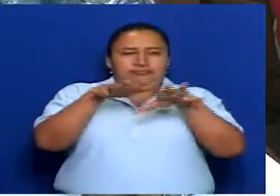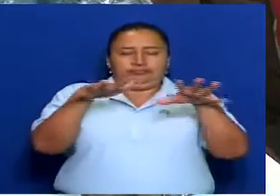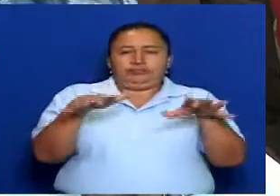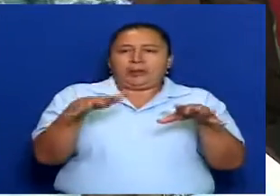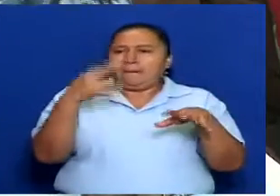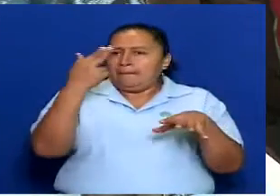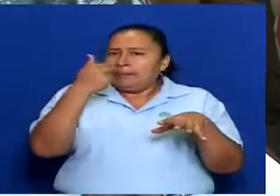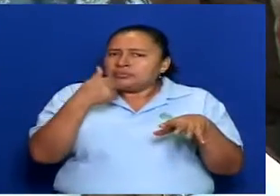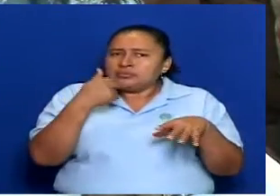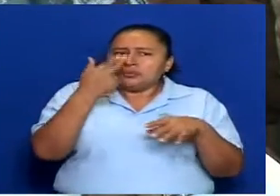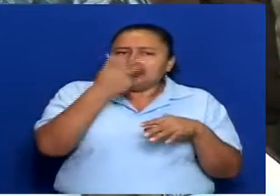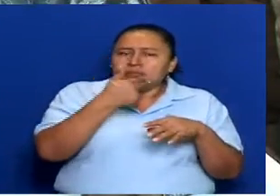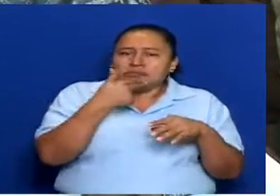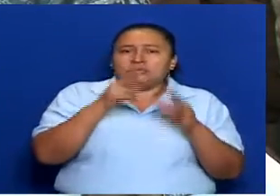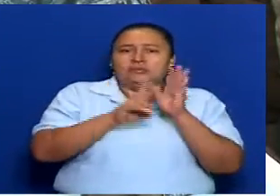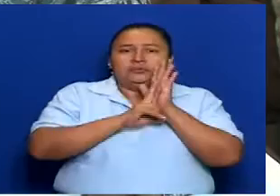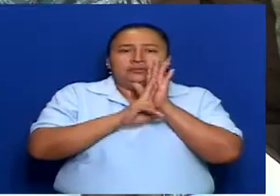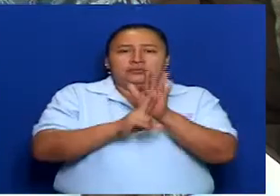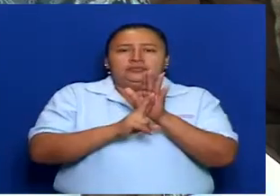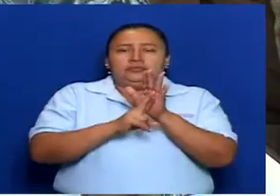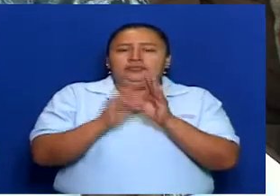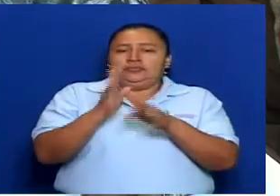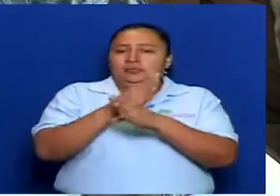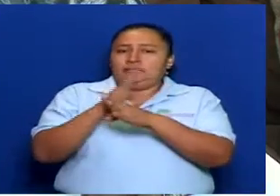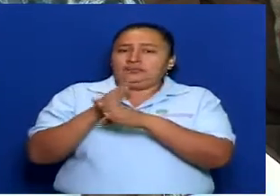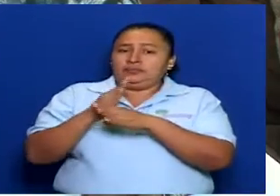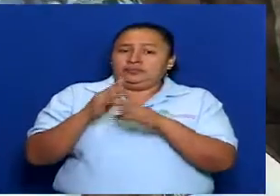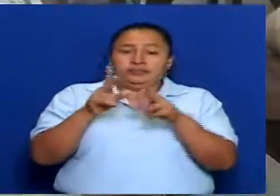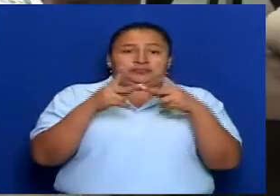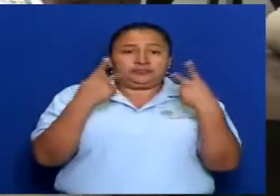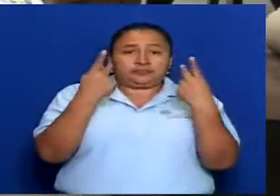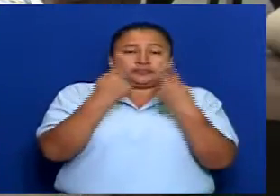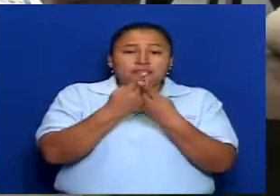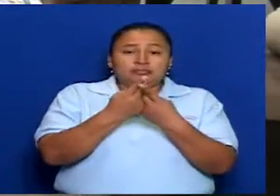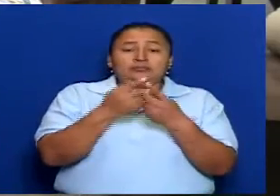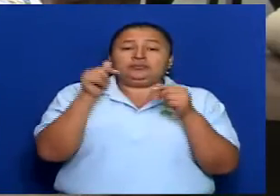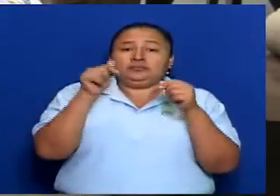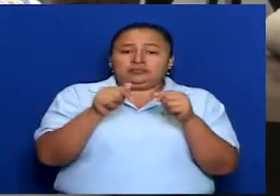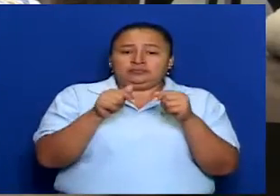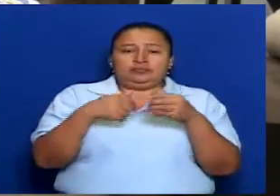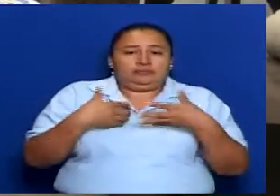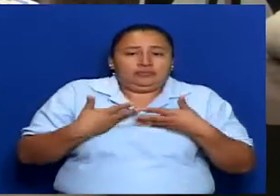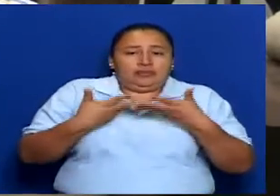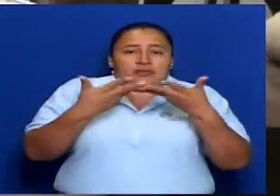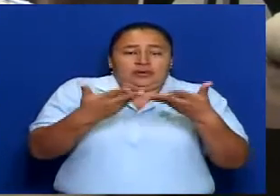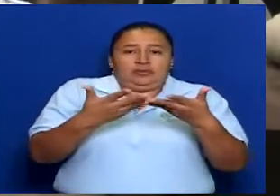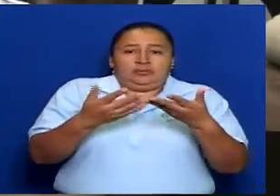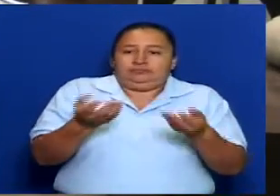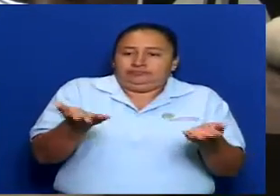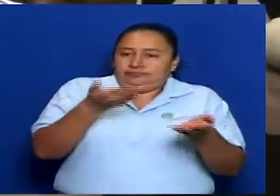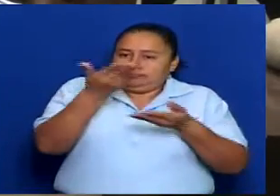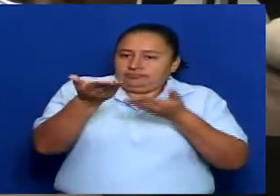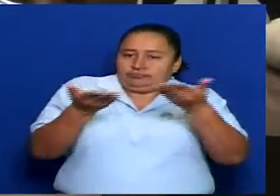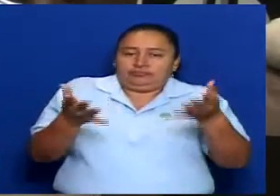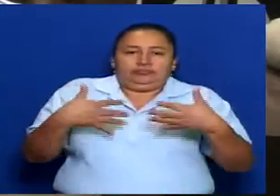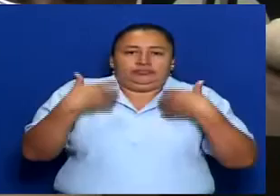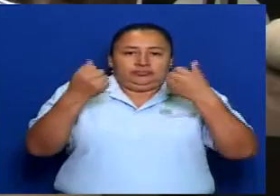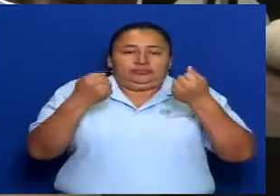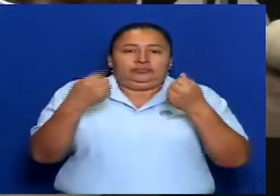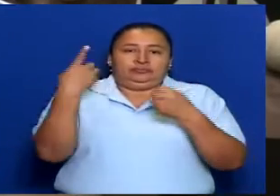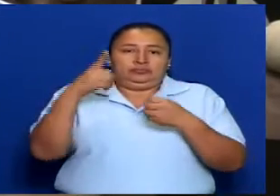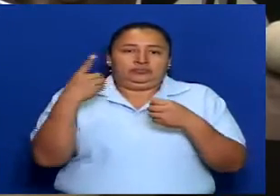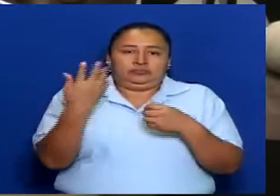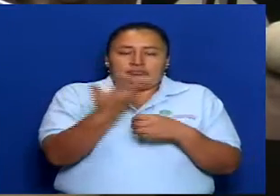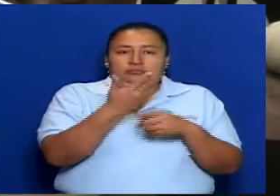consultado y con la representación de los diferentes pueblos, y es un plan en función de la restitución de los derechos de los